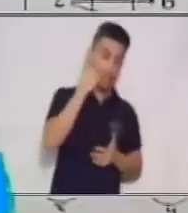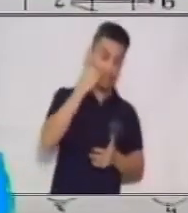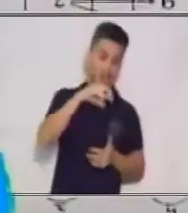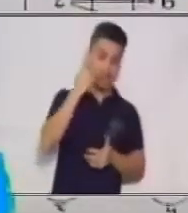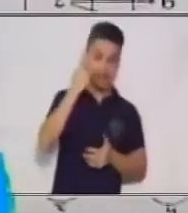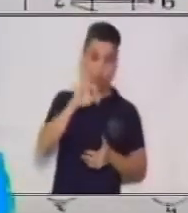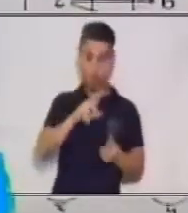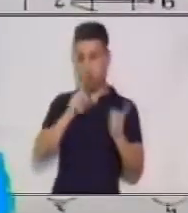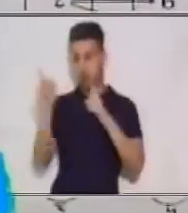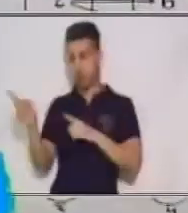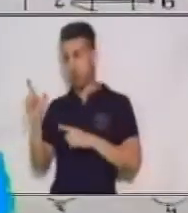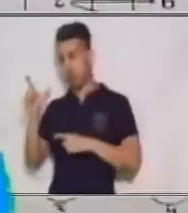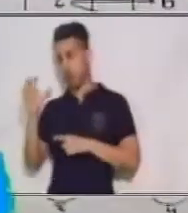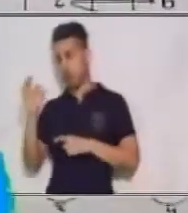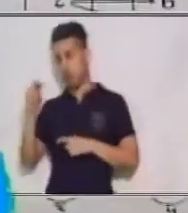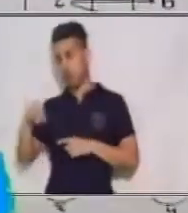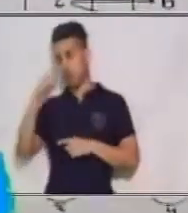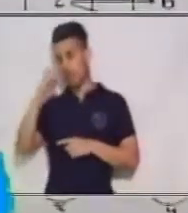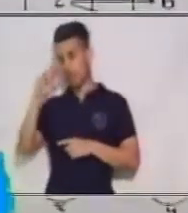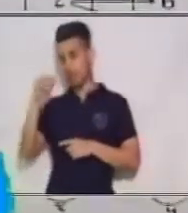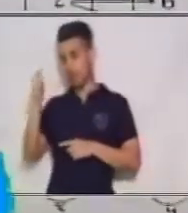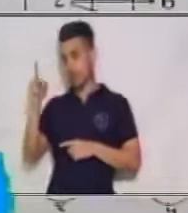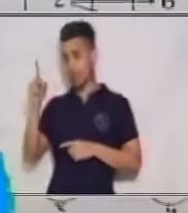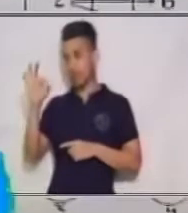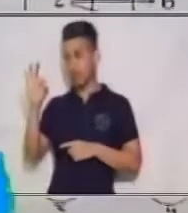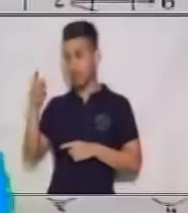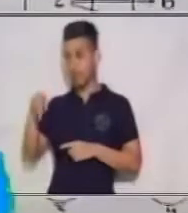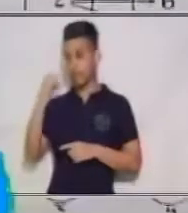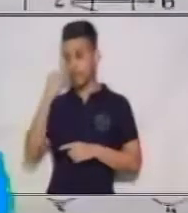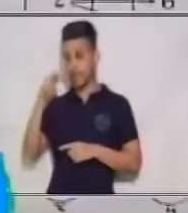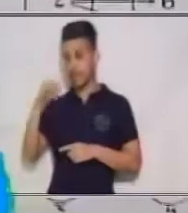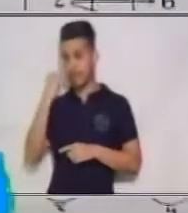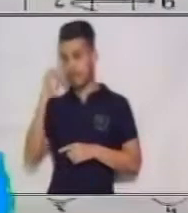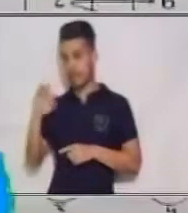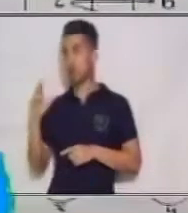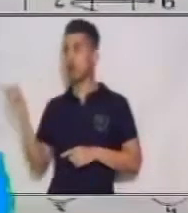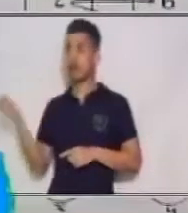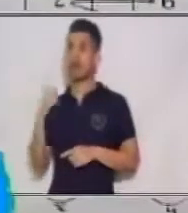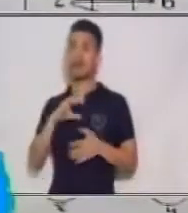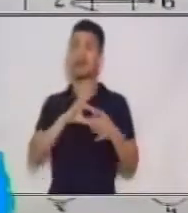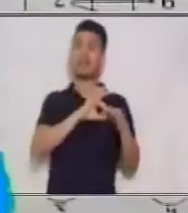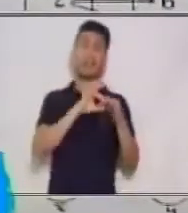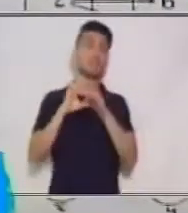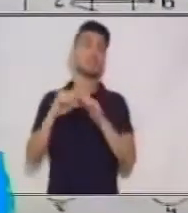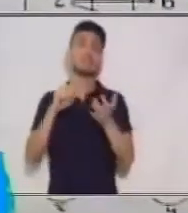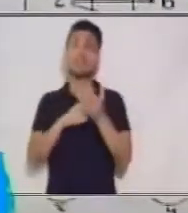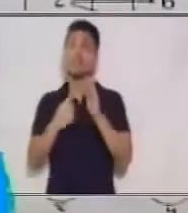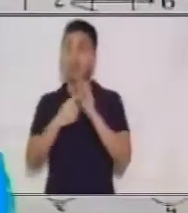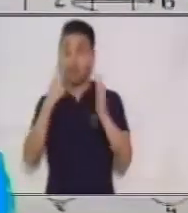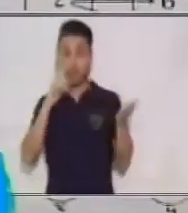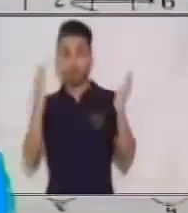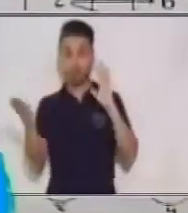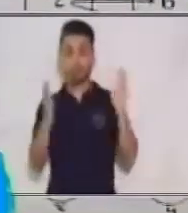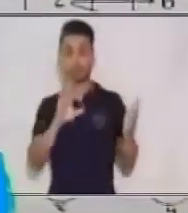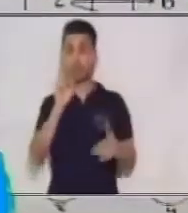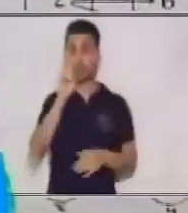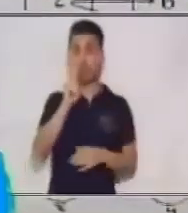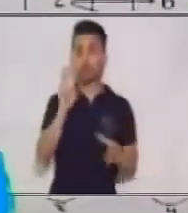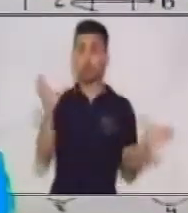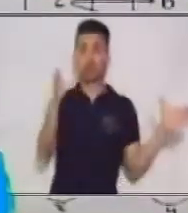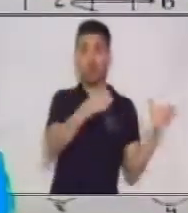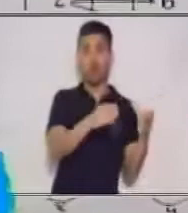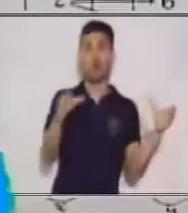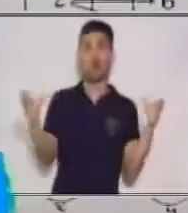Bien, una relación es una correspondencia entre dos conjuntos, tales que a cada